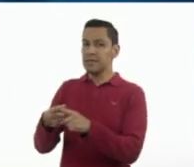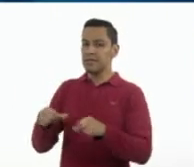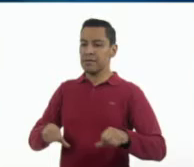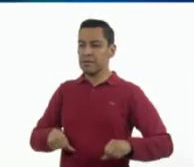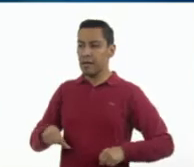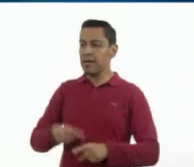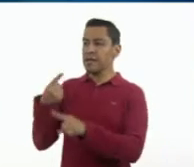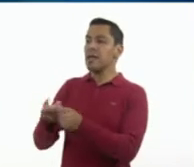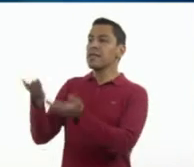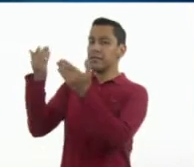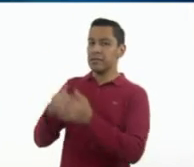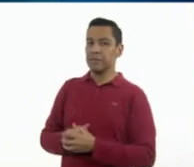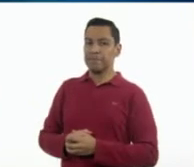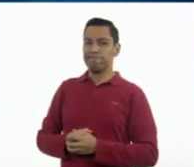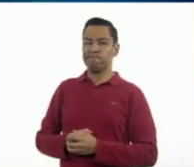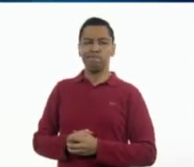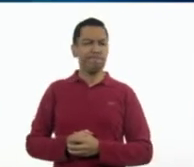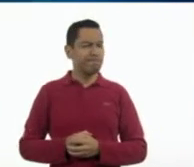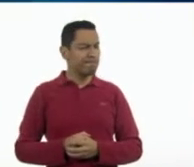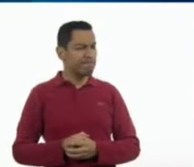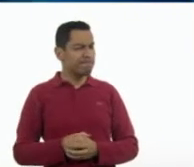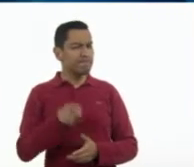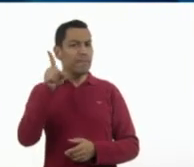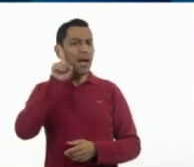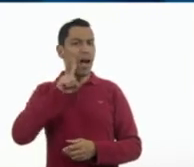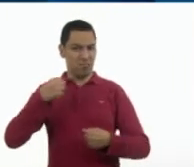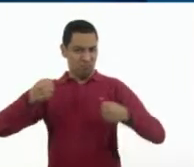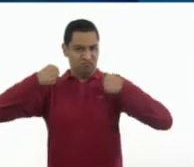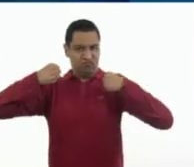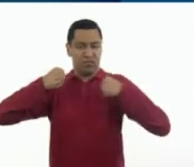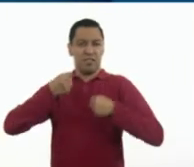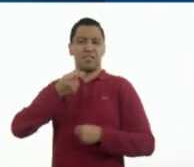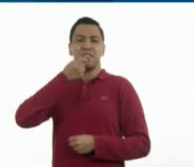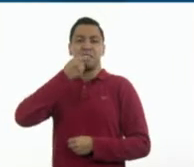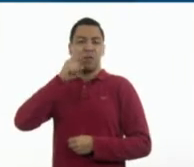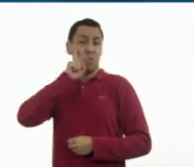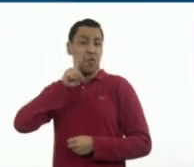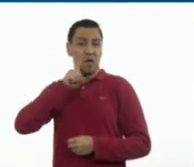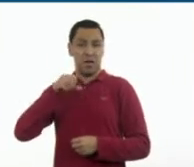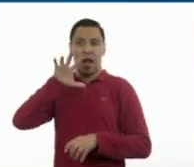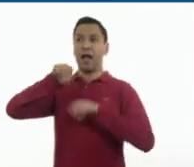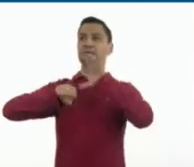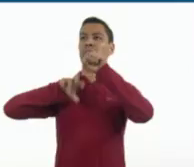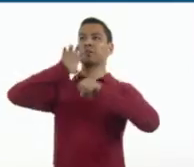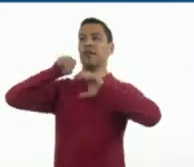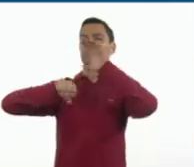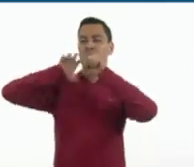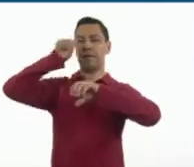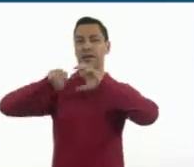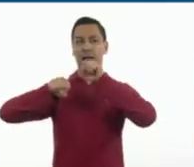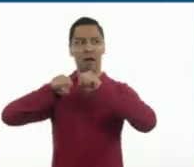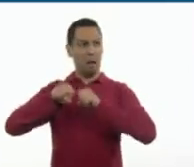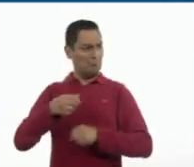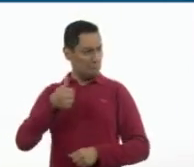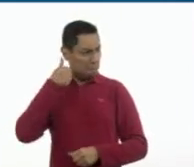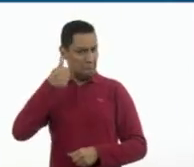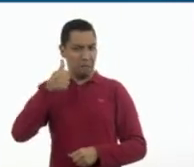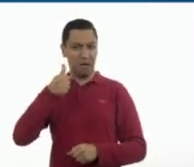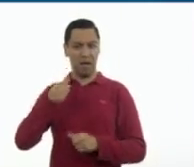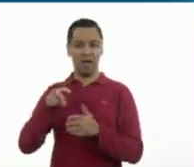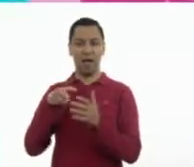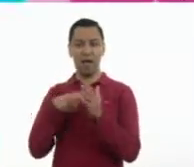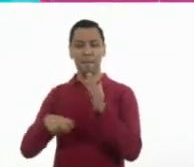Bueno, pues ahí tenemos a una chica muy fuerte que está escalando. Está padrísimo. Ah, más